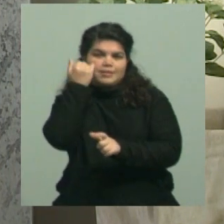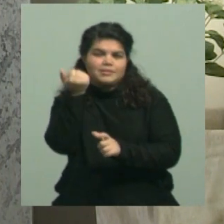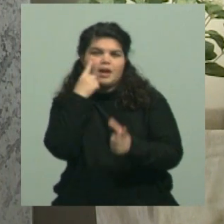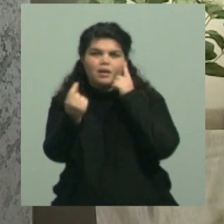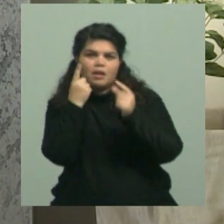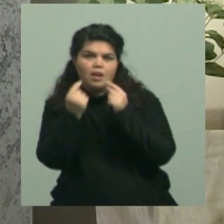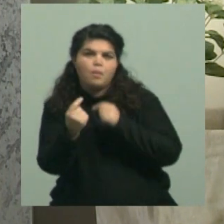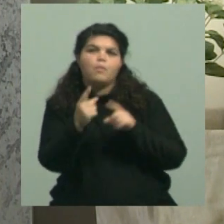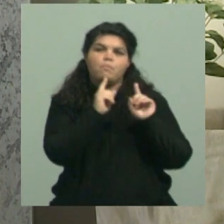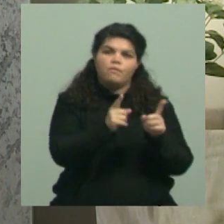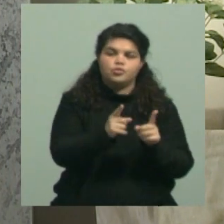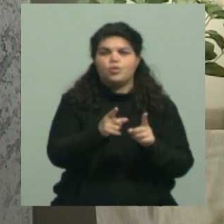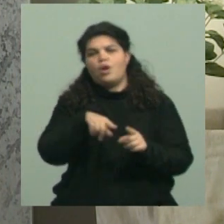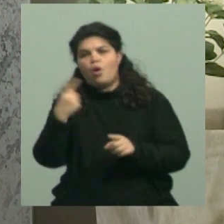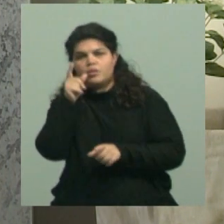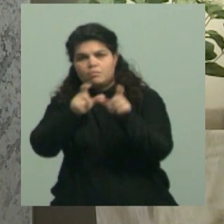docentes en todo el país.